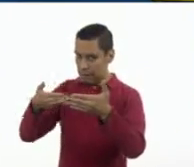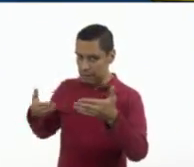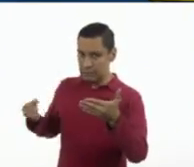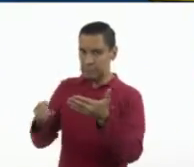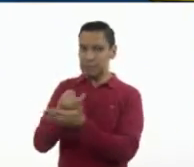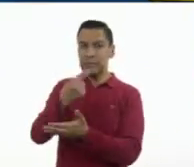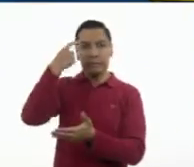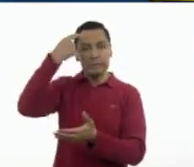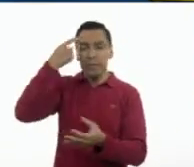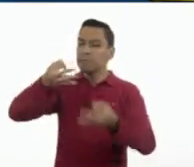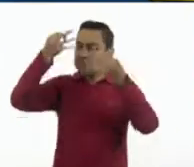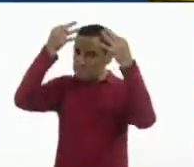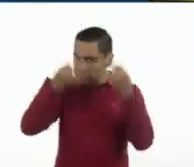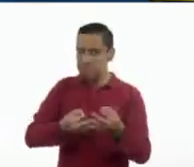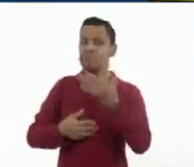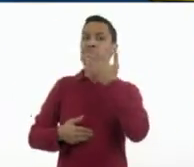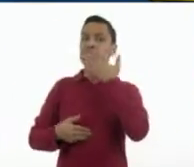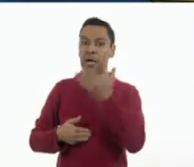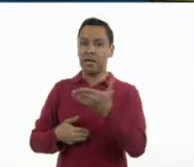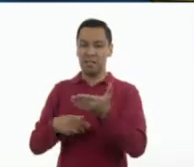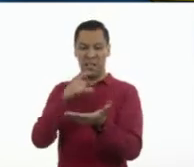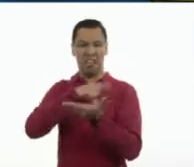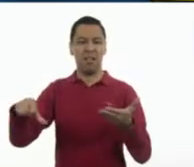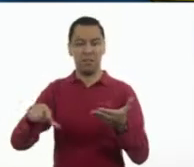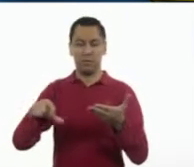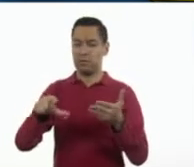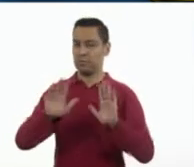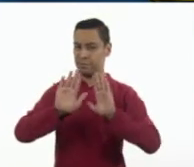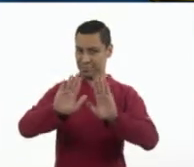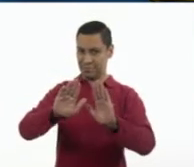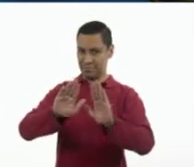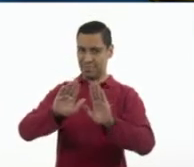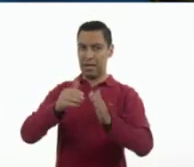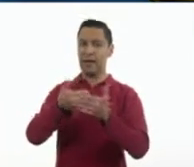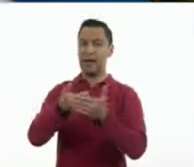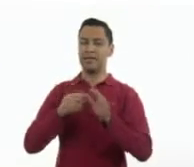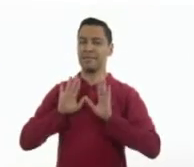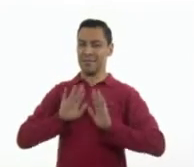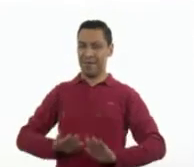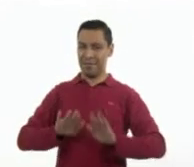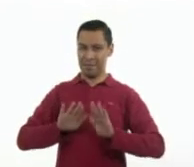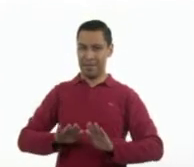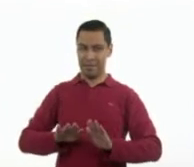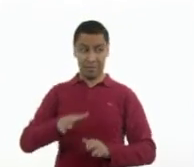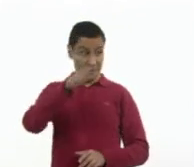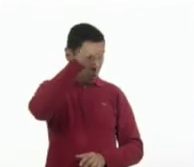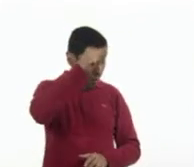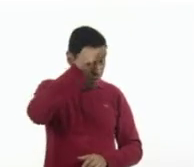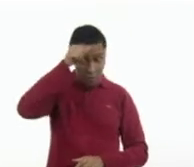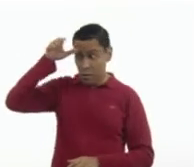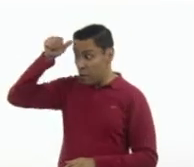consumir o comprar los productos o servicios. ¿Estamos de acuerdo? De acuerdísimo.